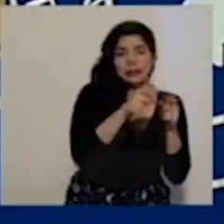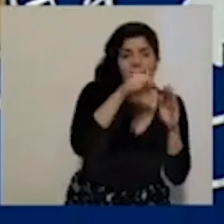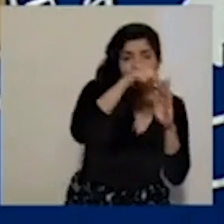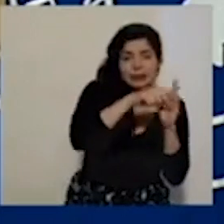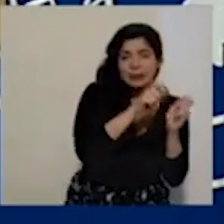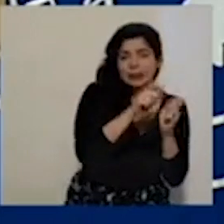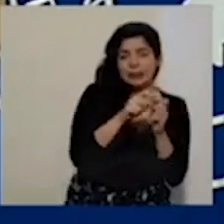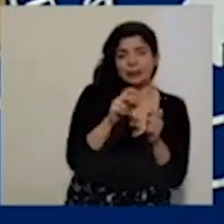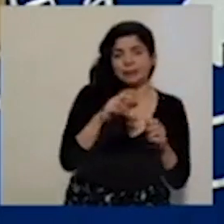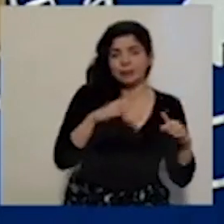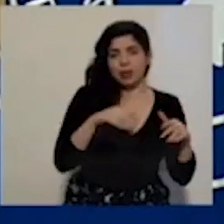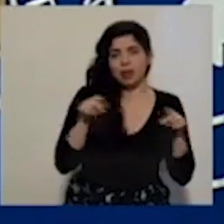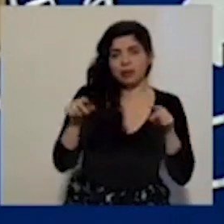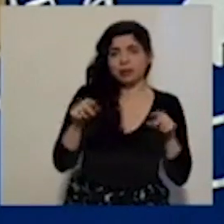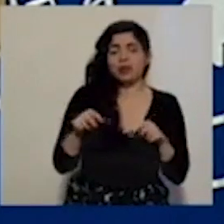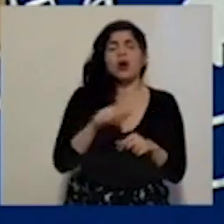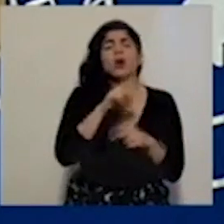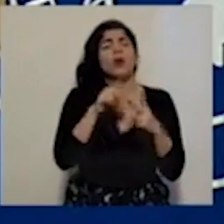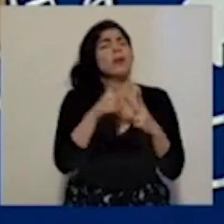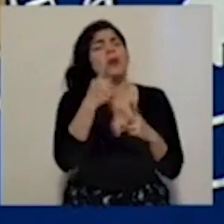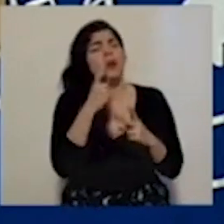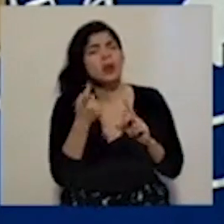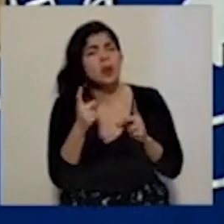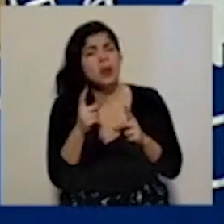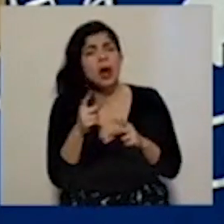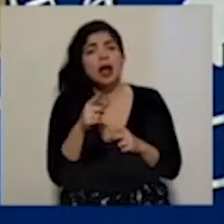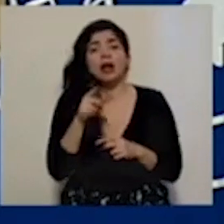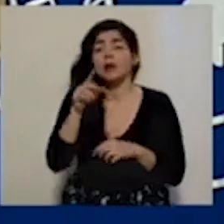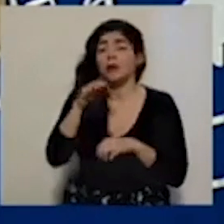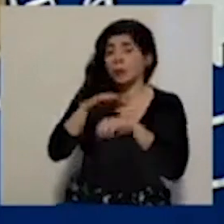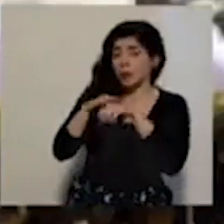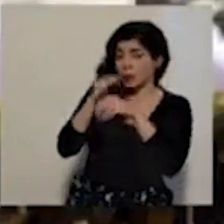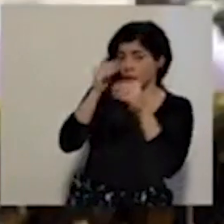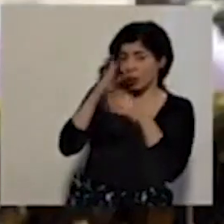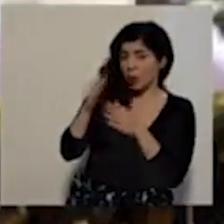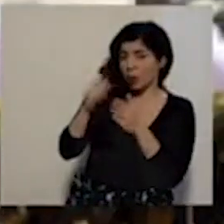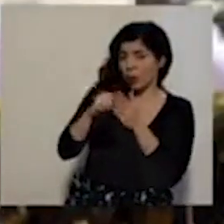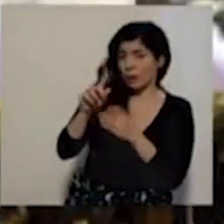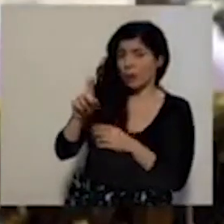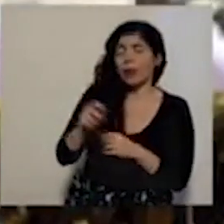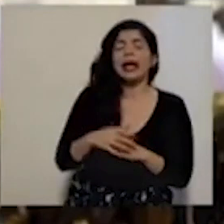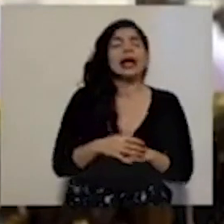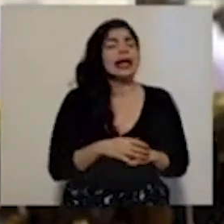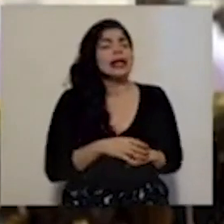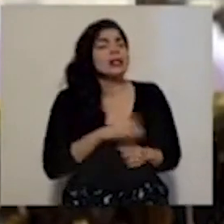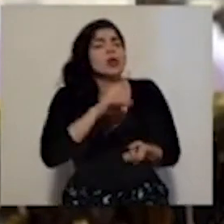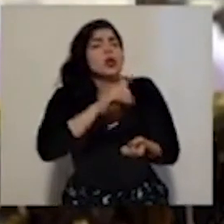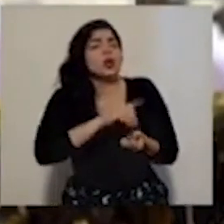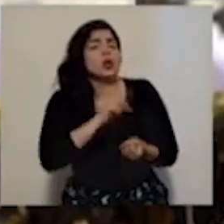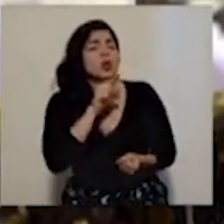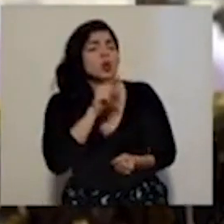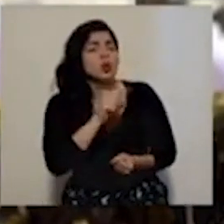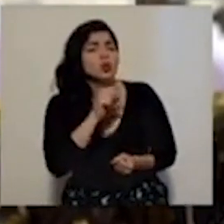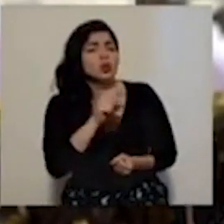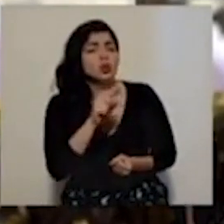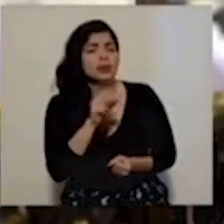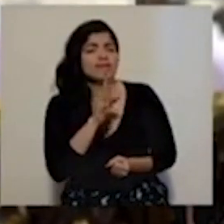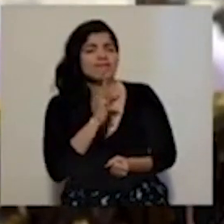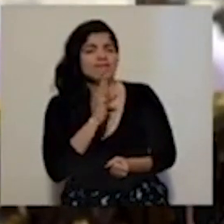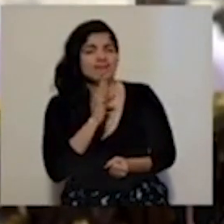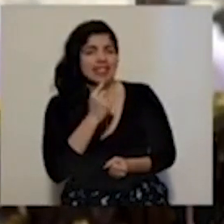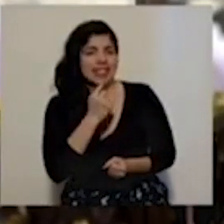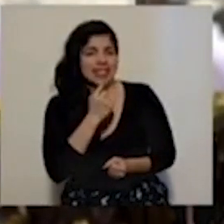La otra pregunta era con respecto a... Sí, le recuerda la siguiente pregunta. Doctor, de lo que usted ha